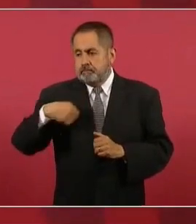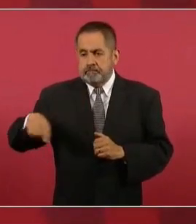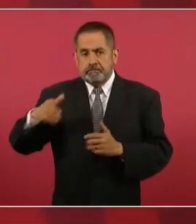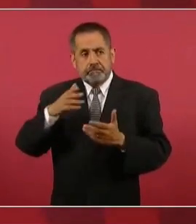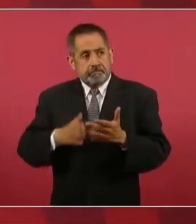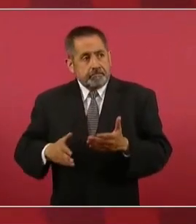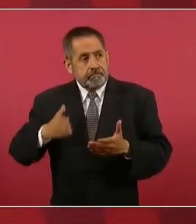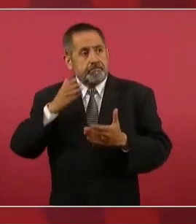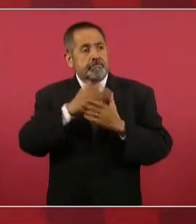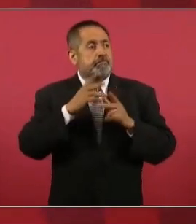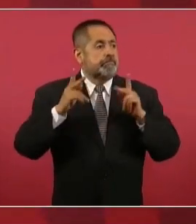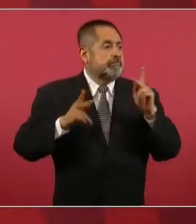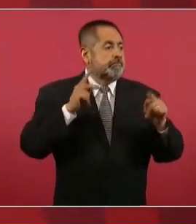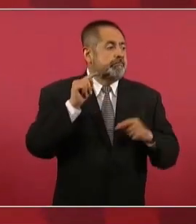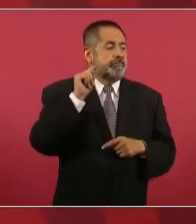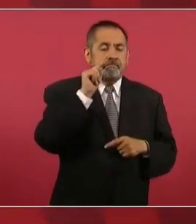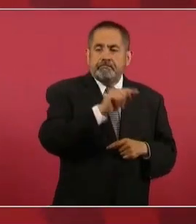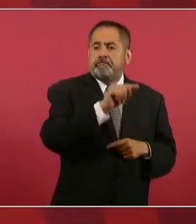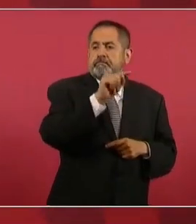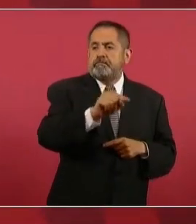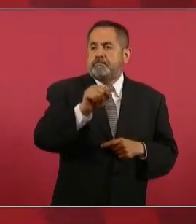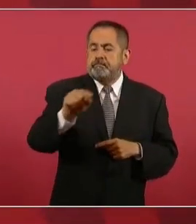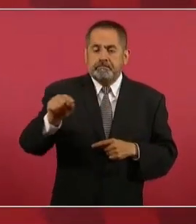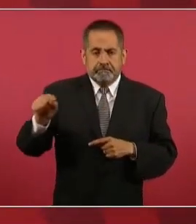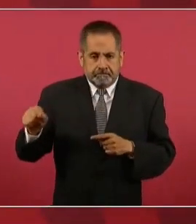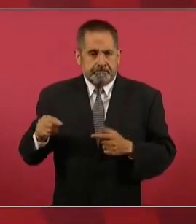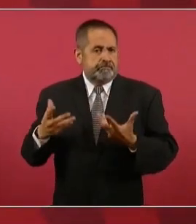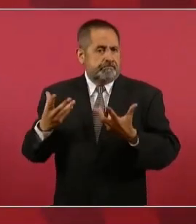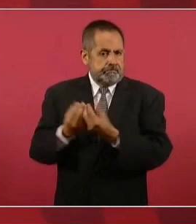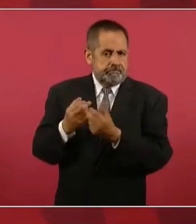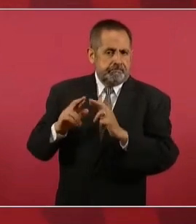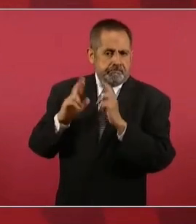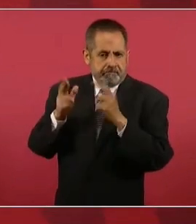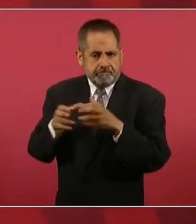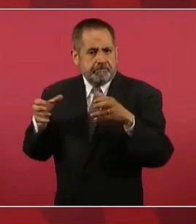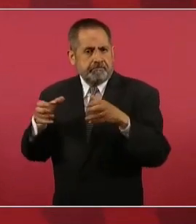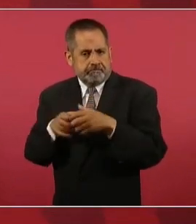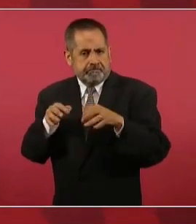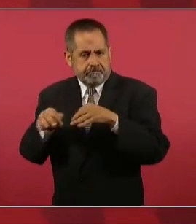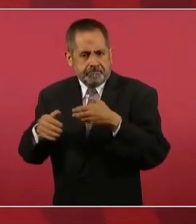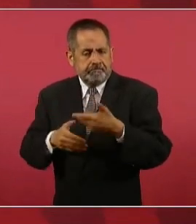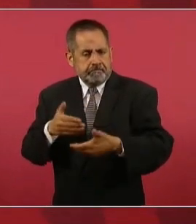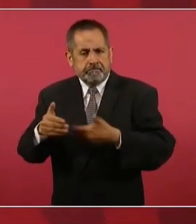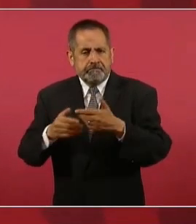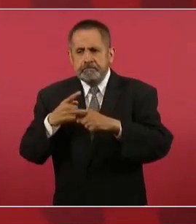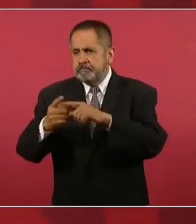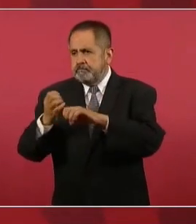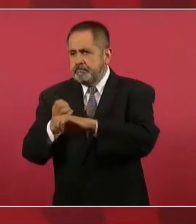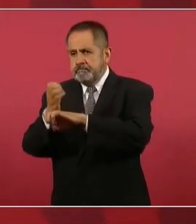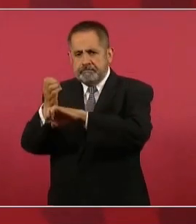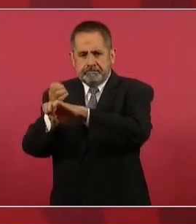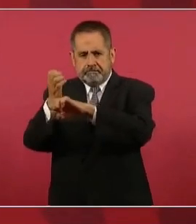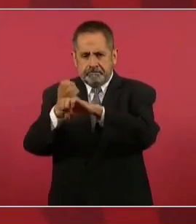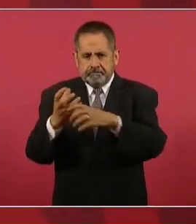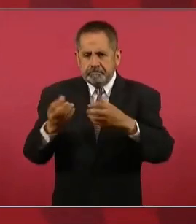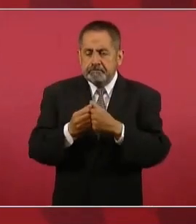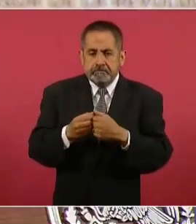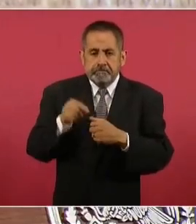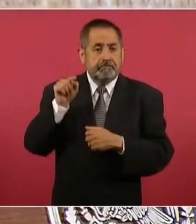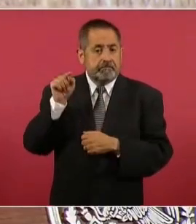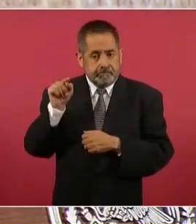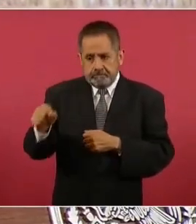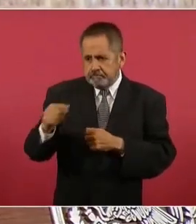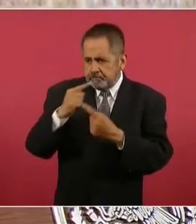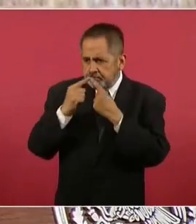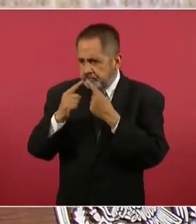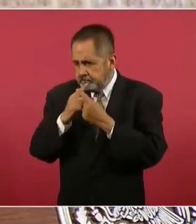y en las reuniones de trabajo en los estados, ahí se define